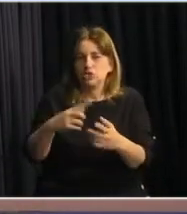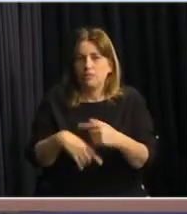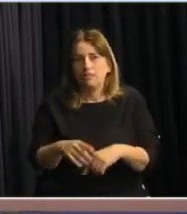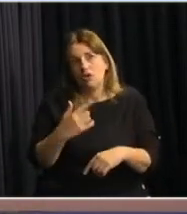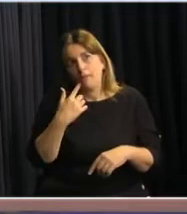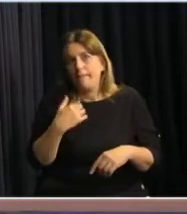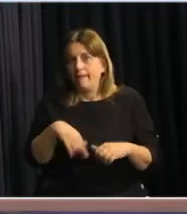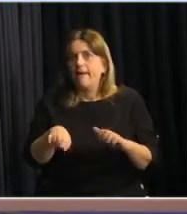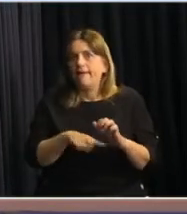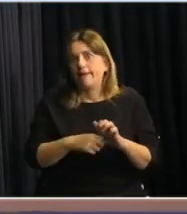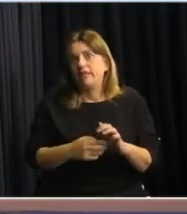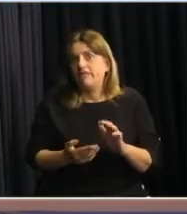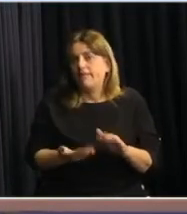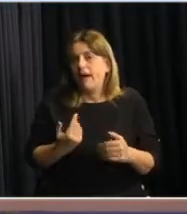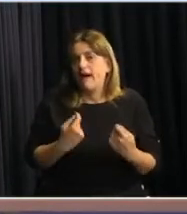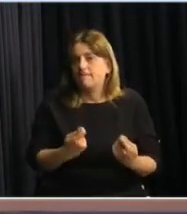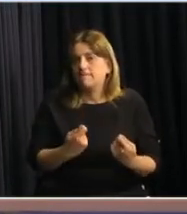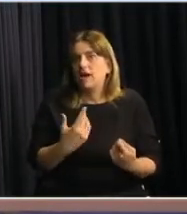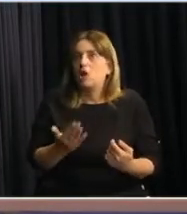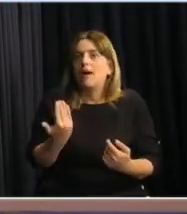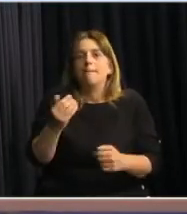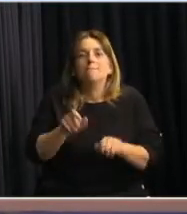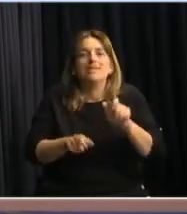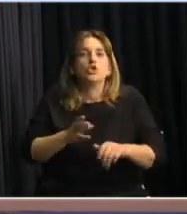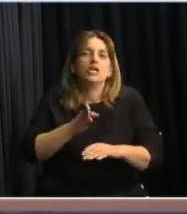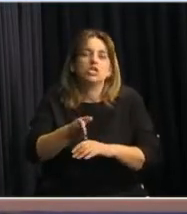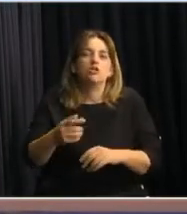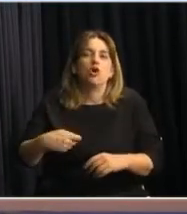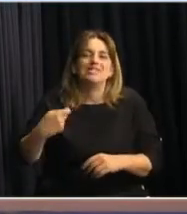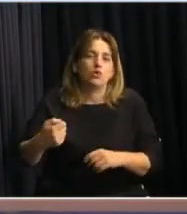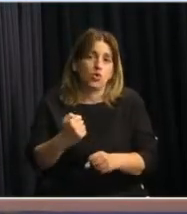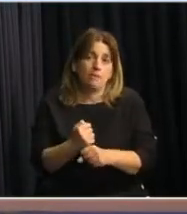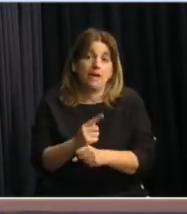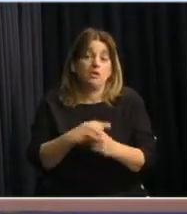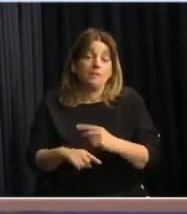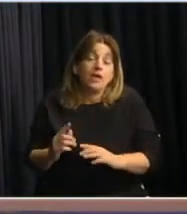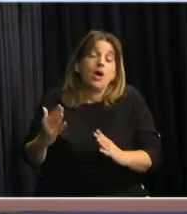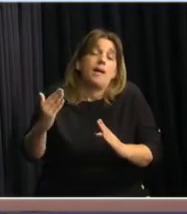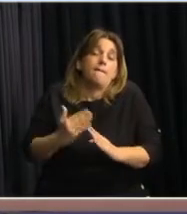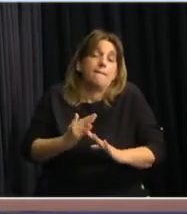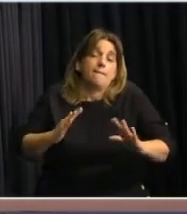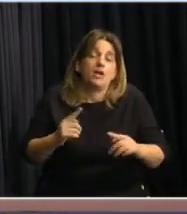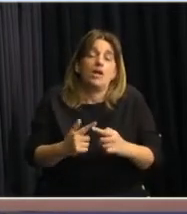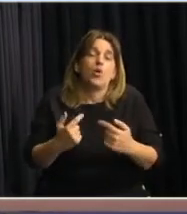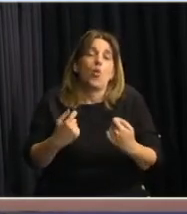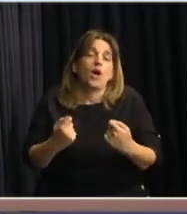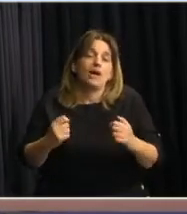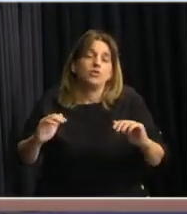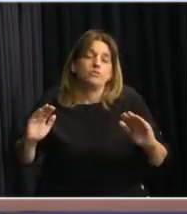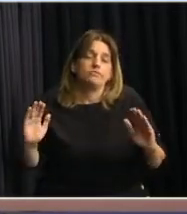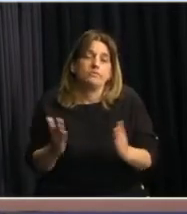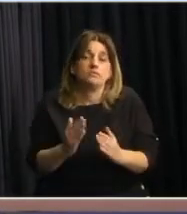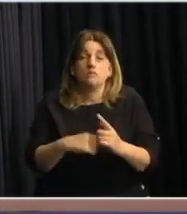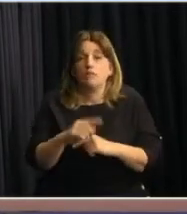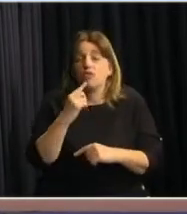pesimistas de más personas yendo al seguro de desempleo. Y por ahí tenemos un gasto de unos 100